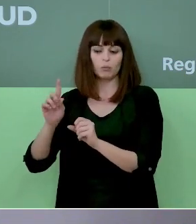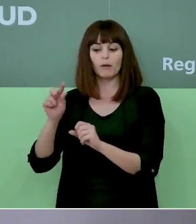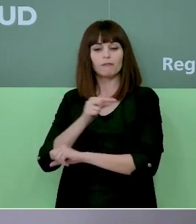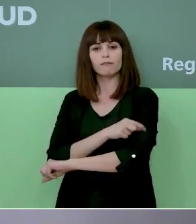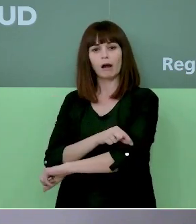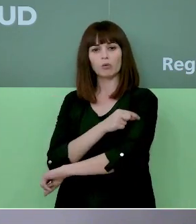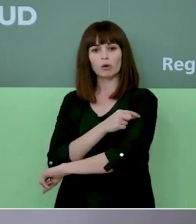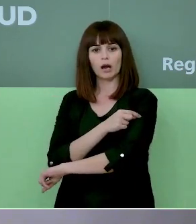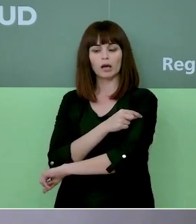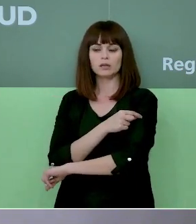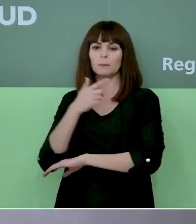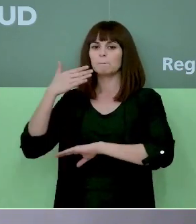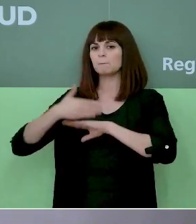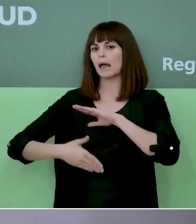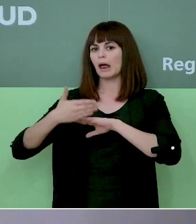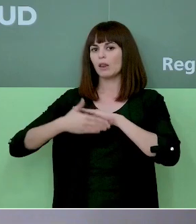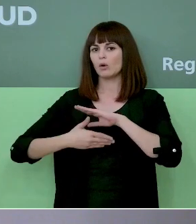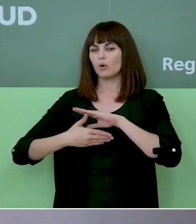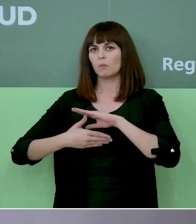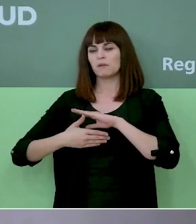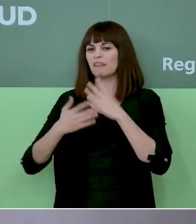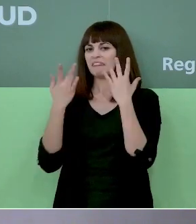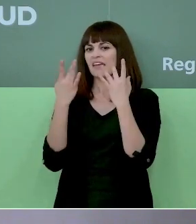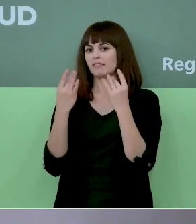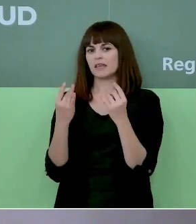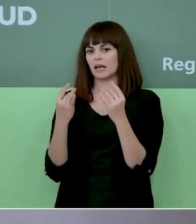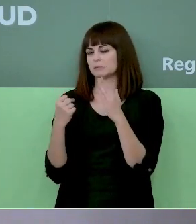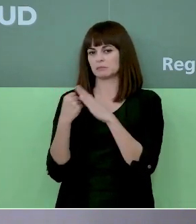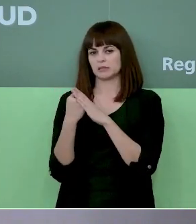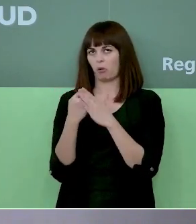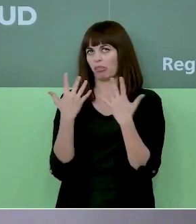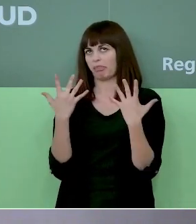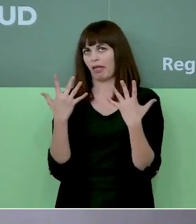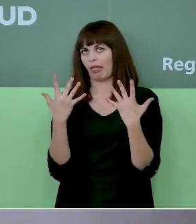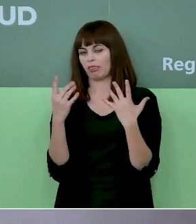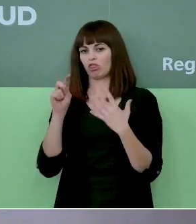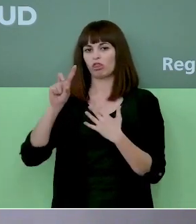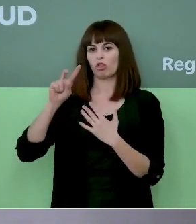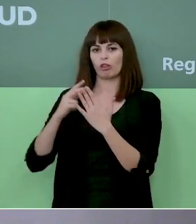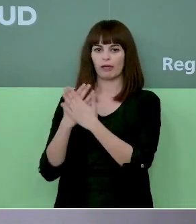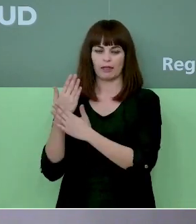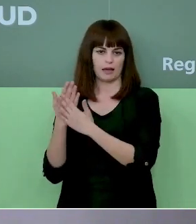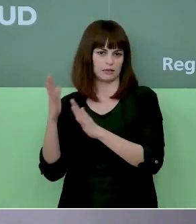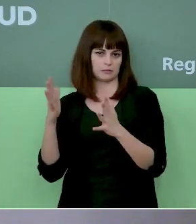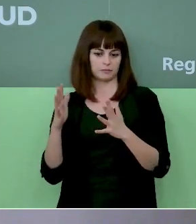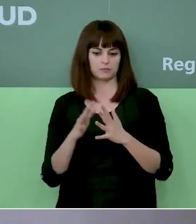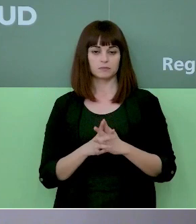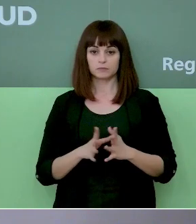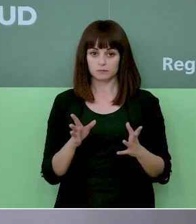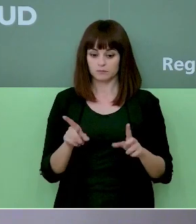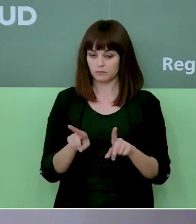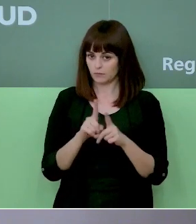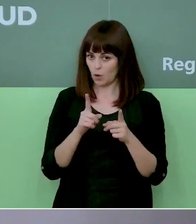vacunación en un plazo de tiempo de no más de 10 días adicionales, 10-12 días adicionales a esos 21 días. En cualquier caso